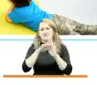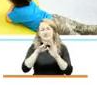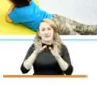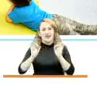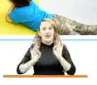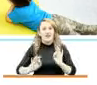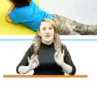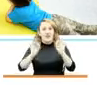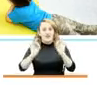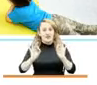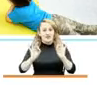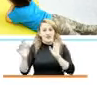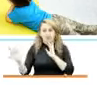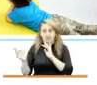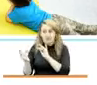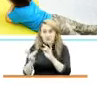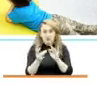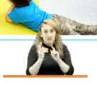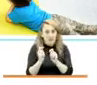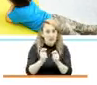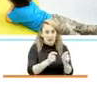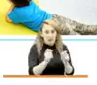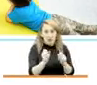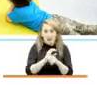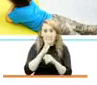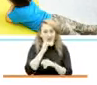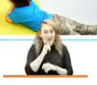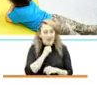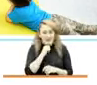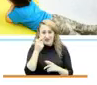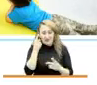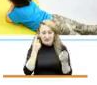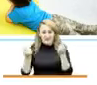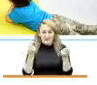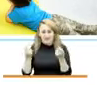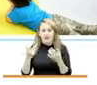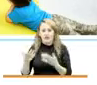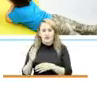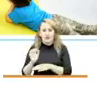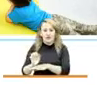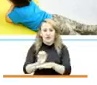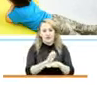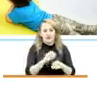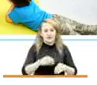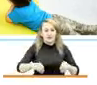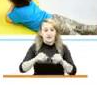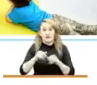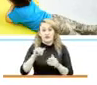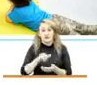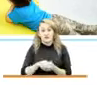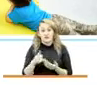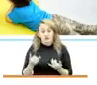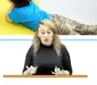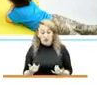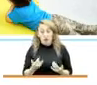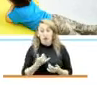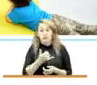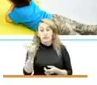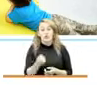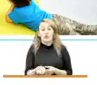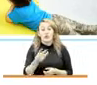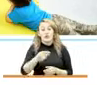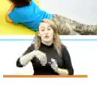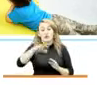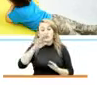ningún contagio y logrando articular la estrategia con los entes territoriales. De esta manera hoy ya contamos con más de 2